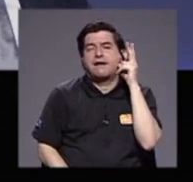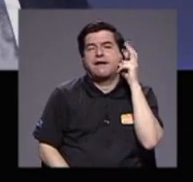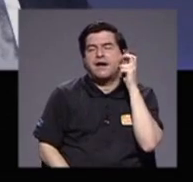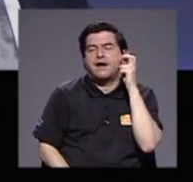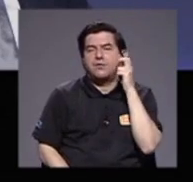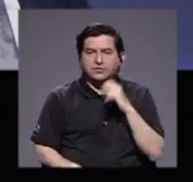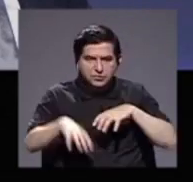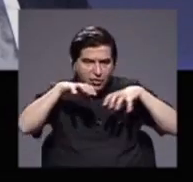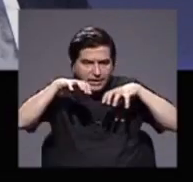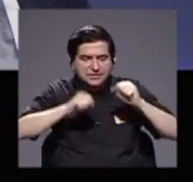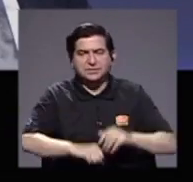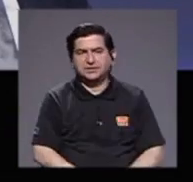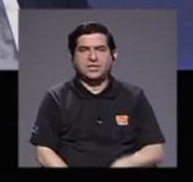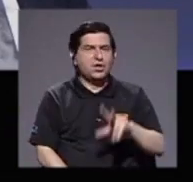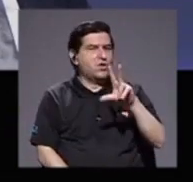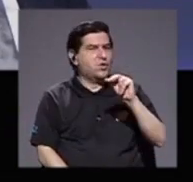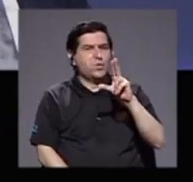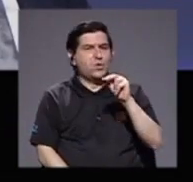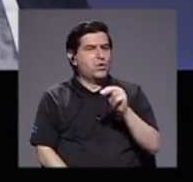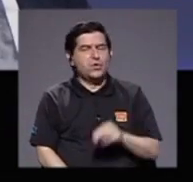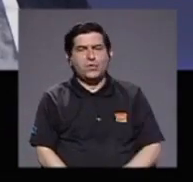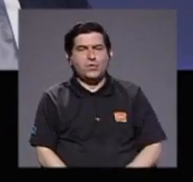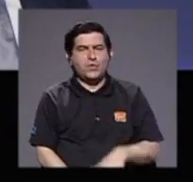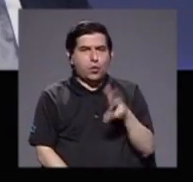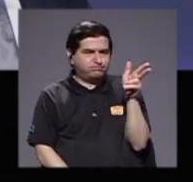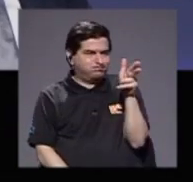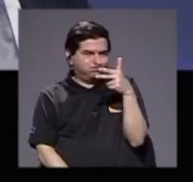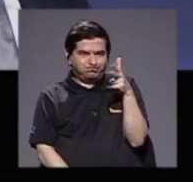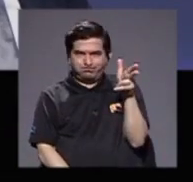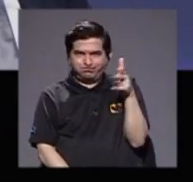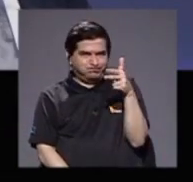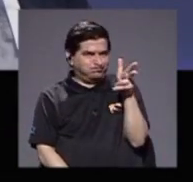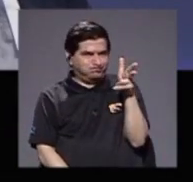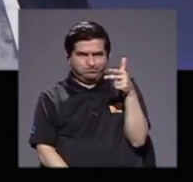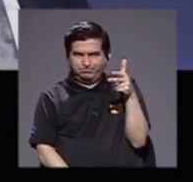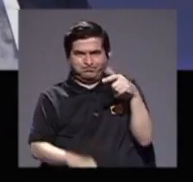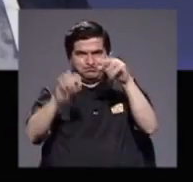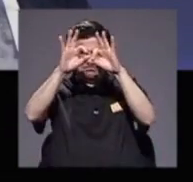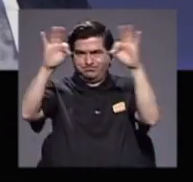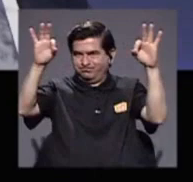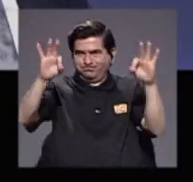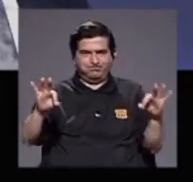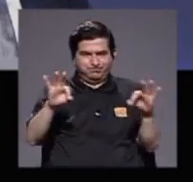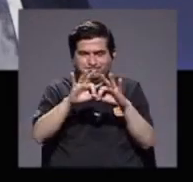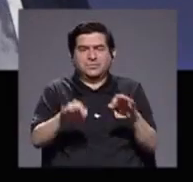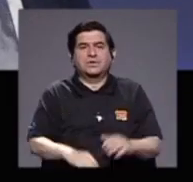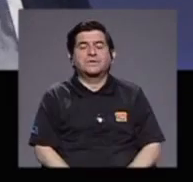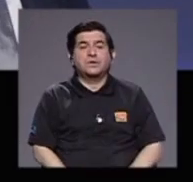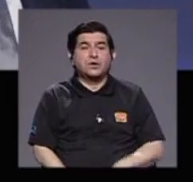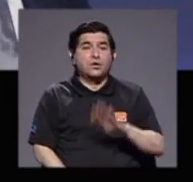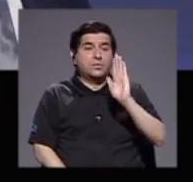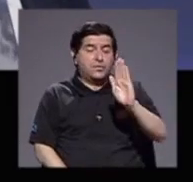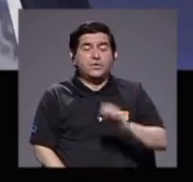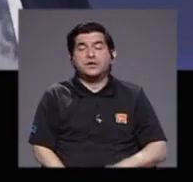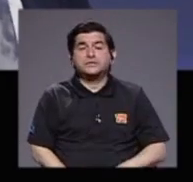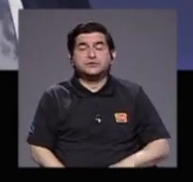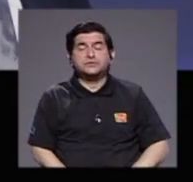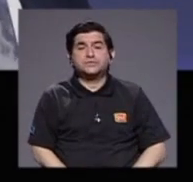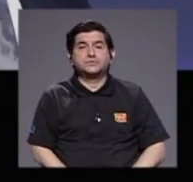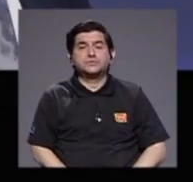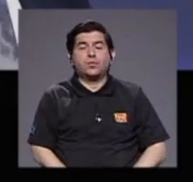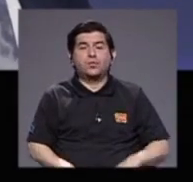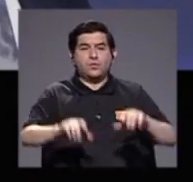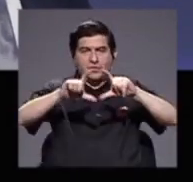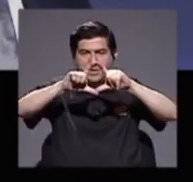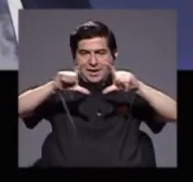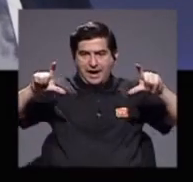la imagen porque su ancho de banda, que